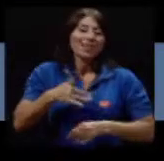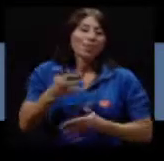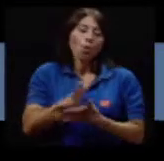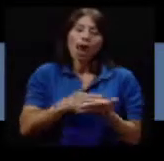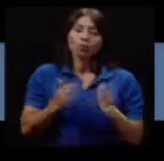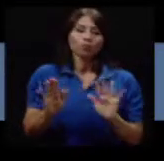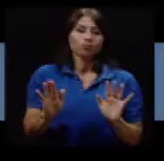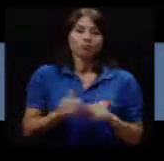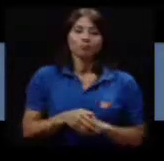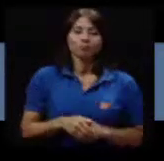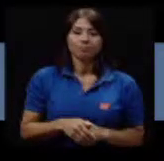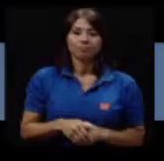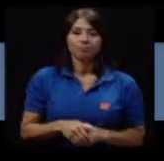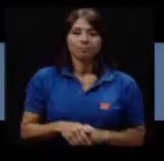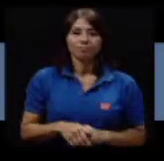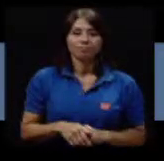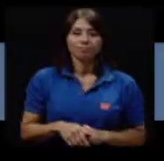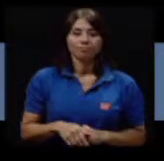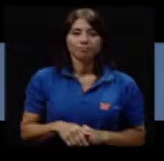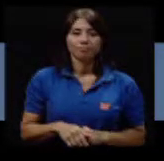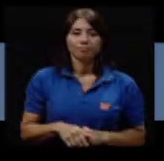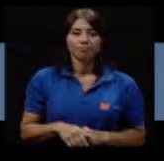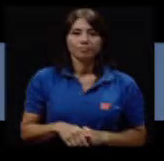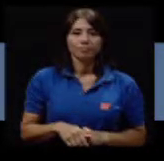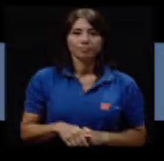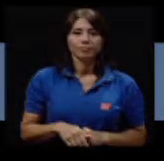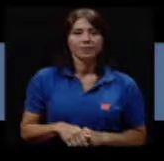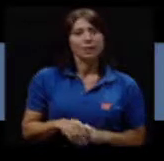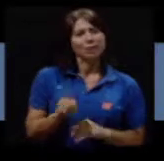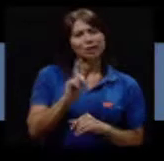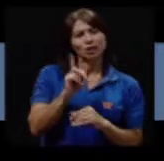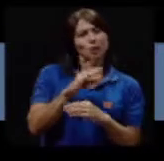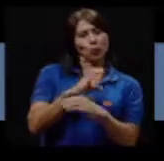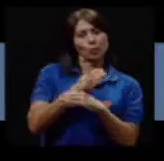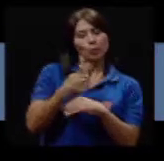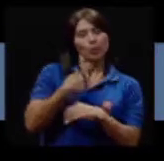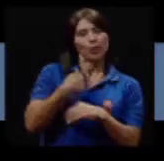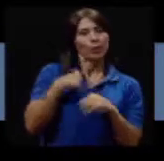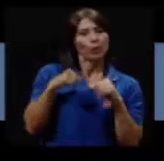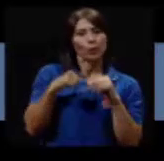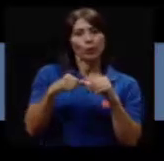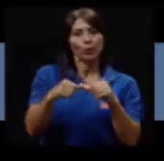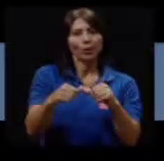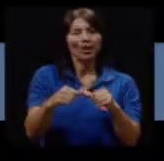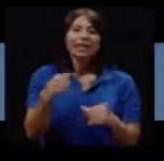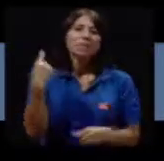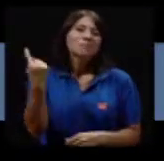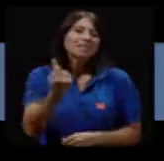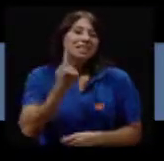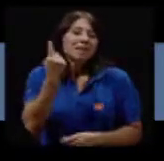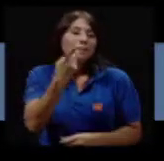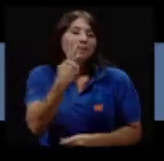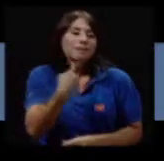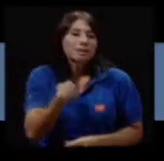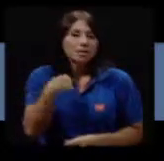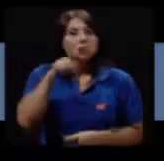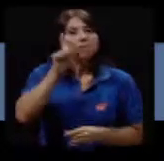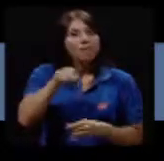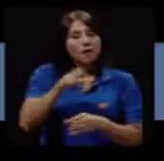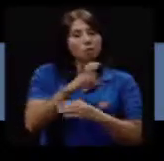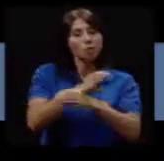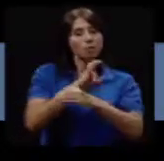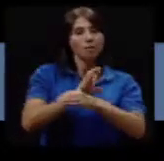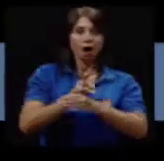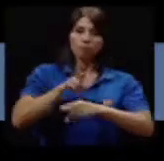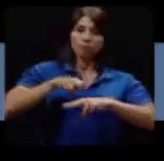cuando siento alguna molestia no constantemente siempre nos han dicho que tenemos que hacerlo